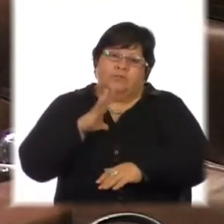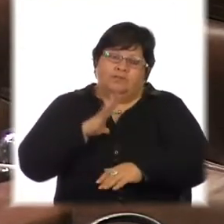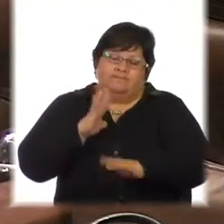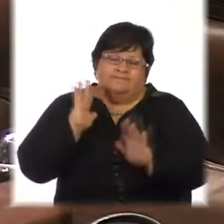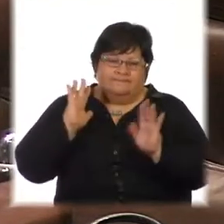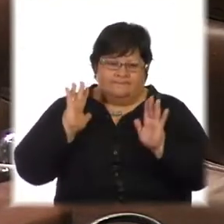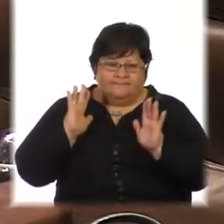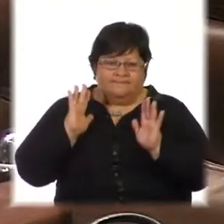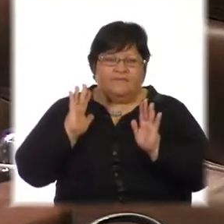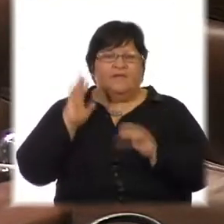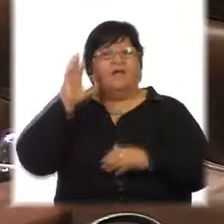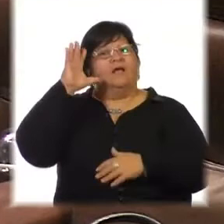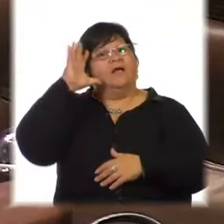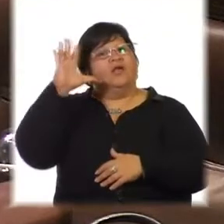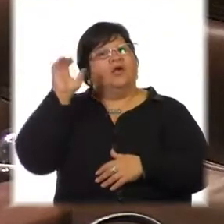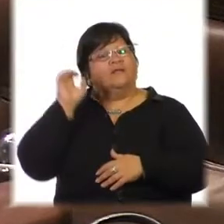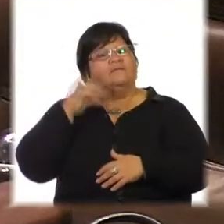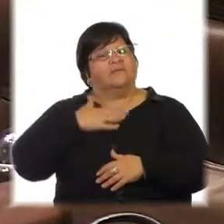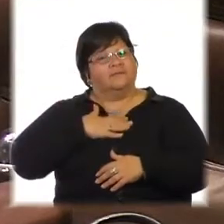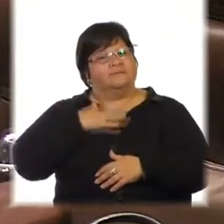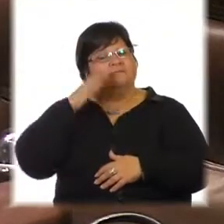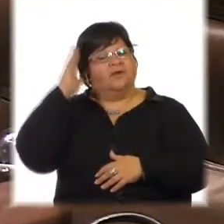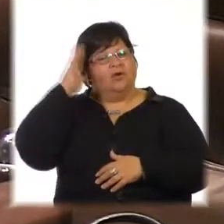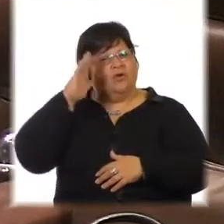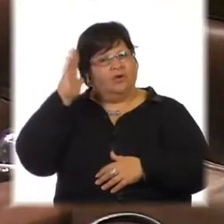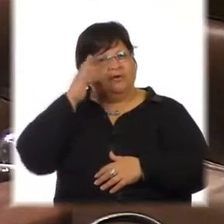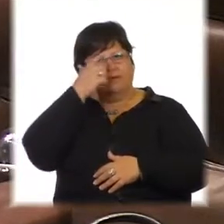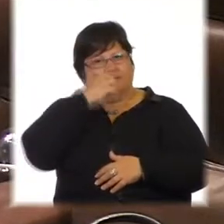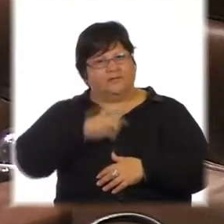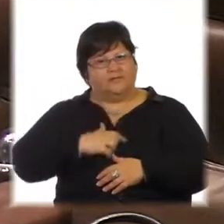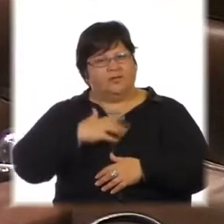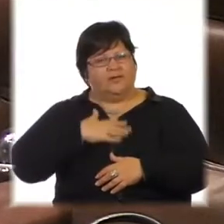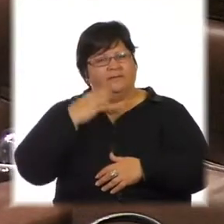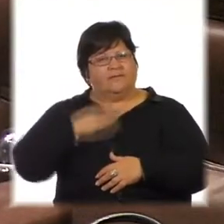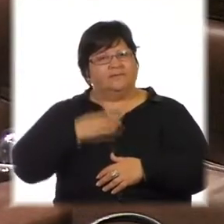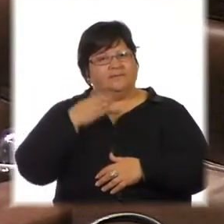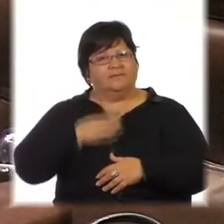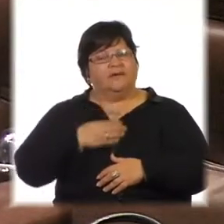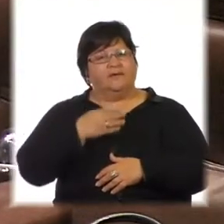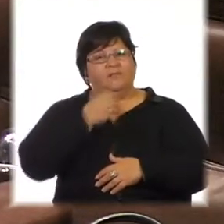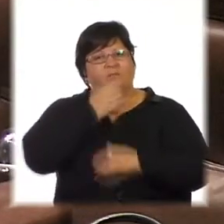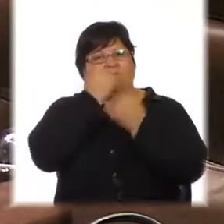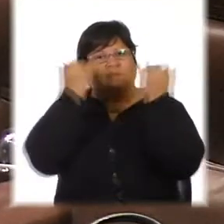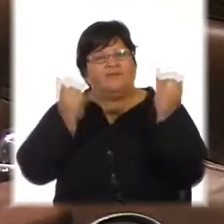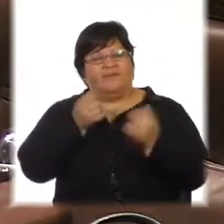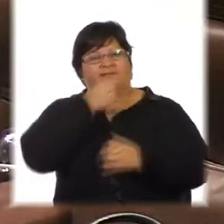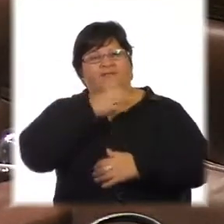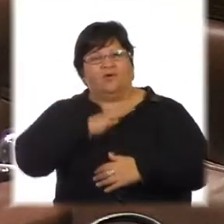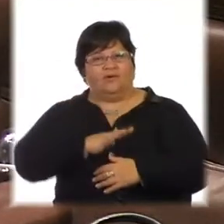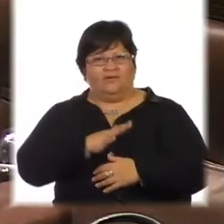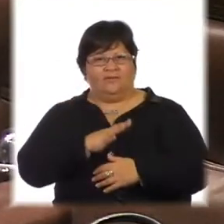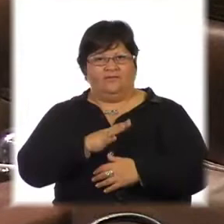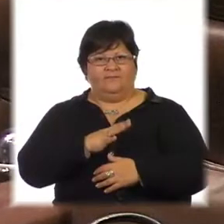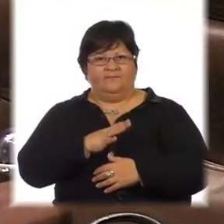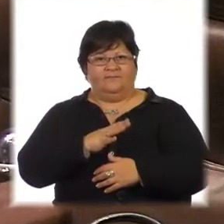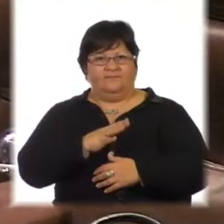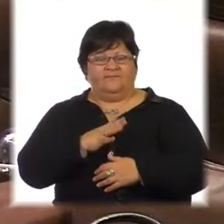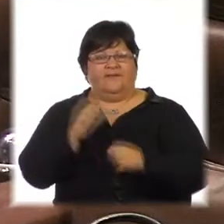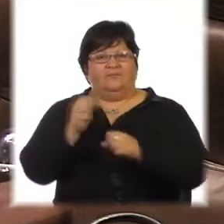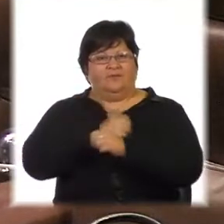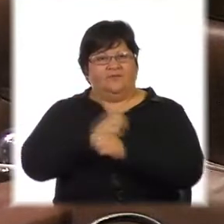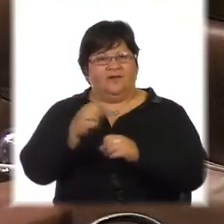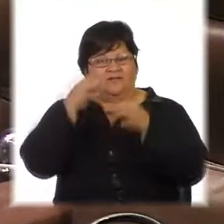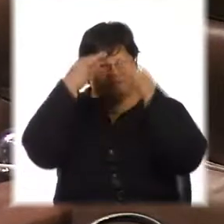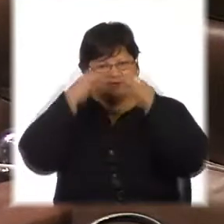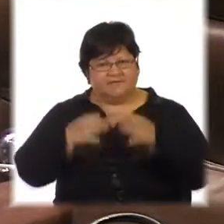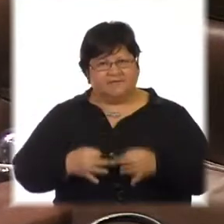principio, es un honor en lo personal participar de un día histórico donde vamos a estar dando sanción definitiva